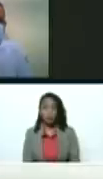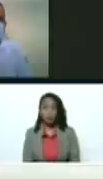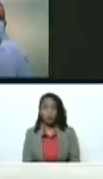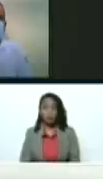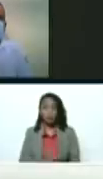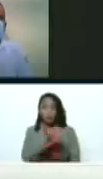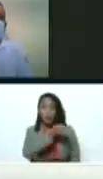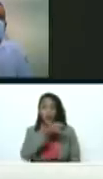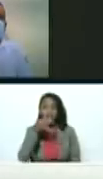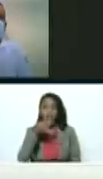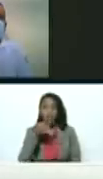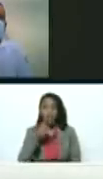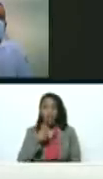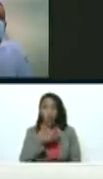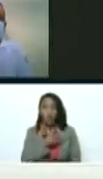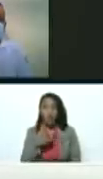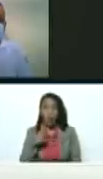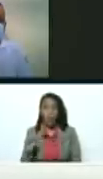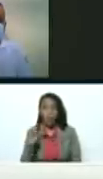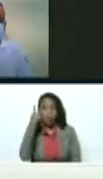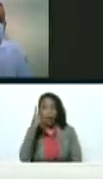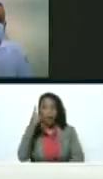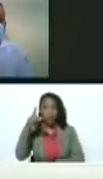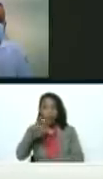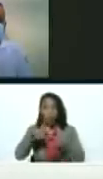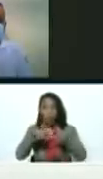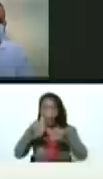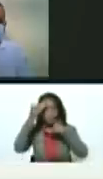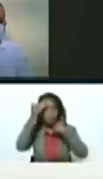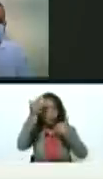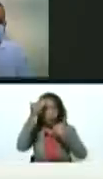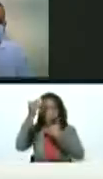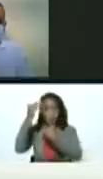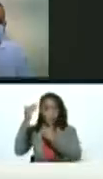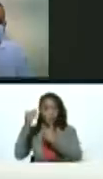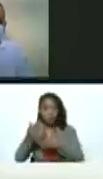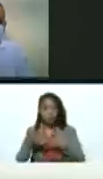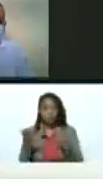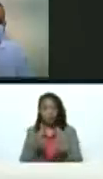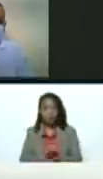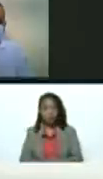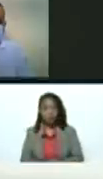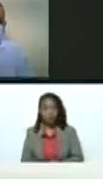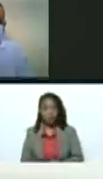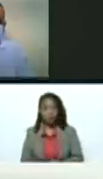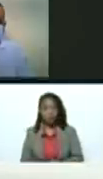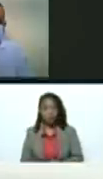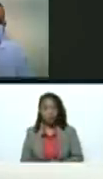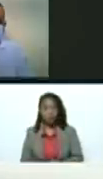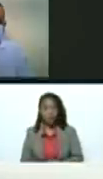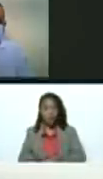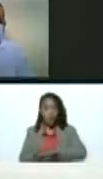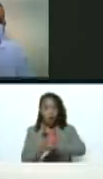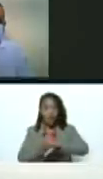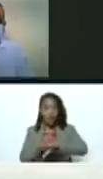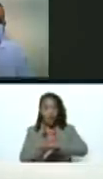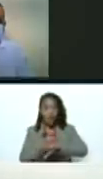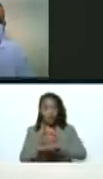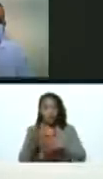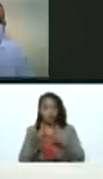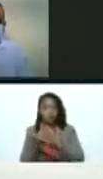Correcto. Quiero en primer lugar saludar a los gobernadores que,